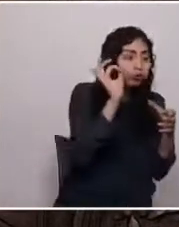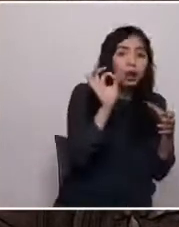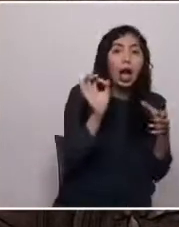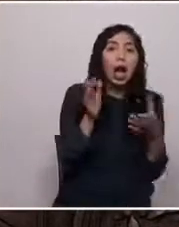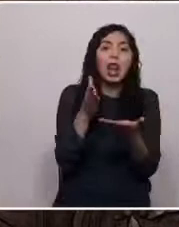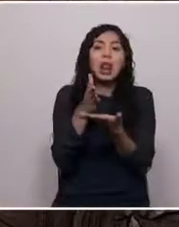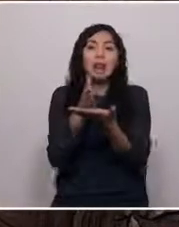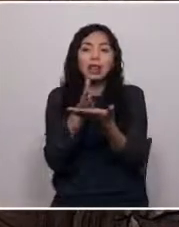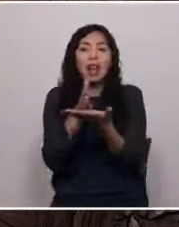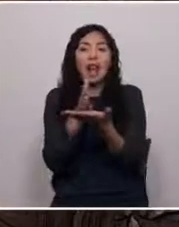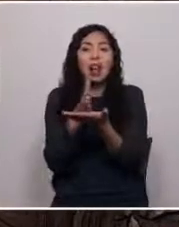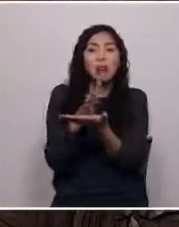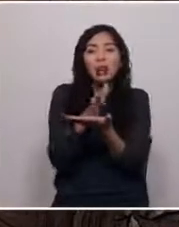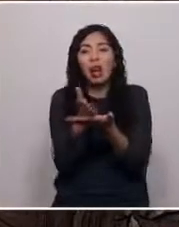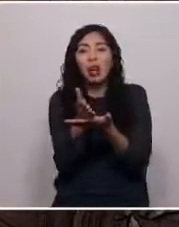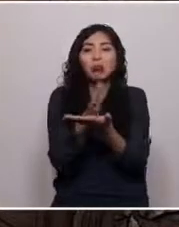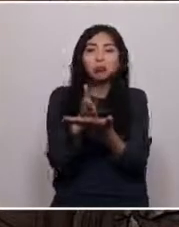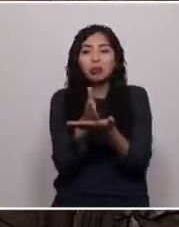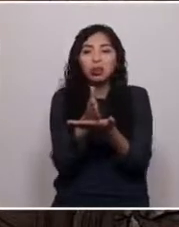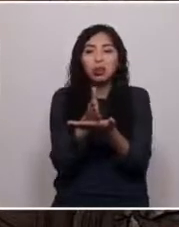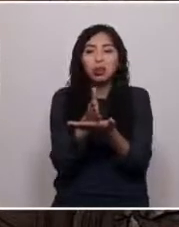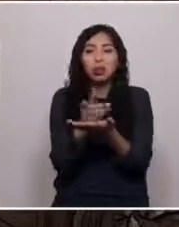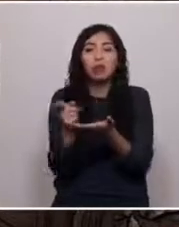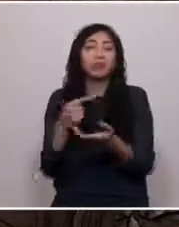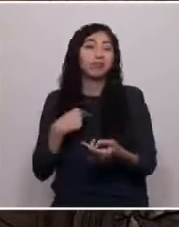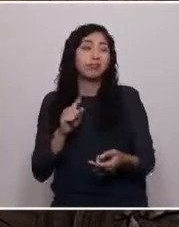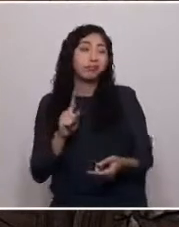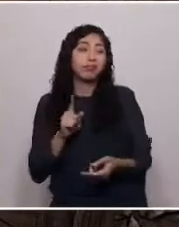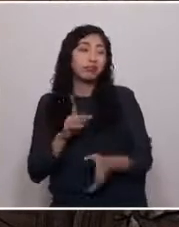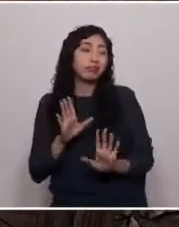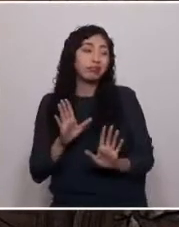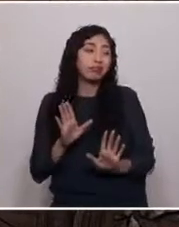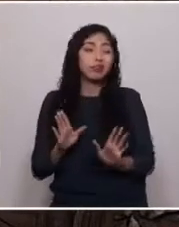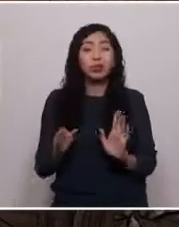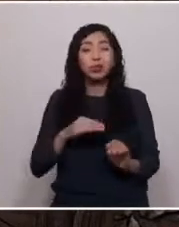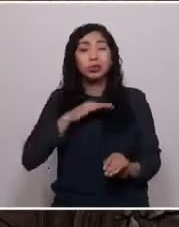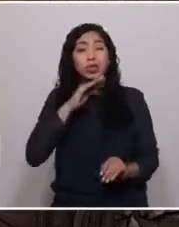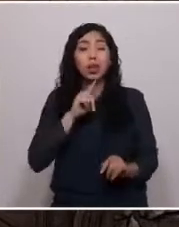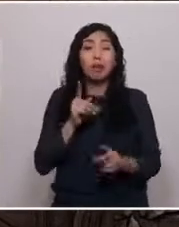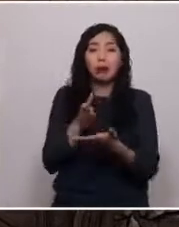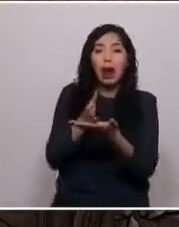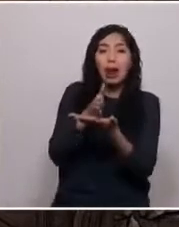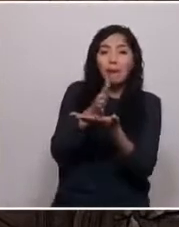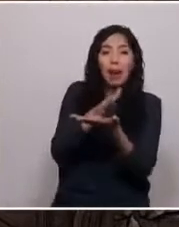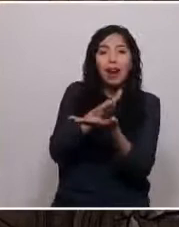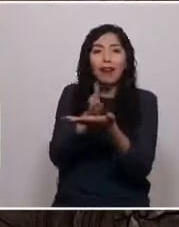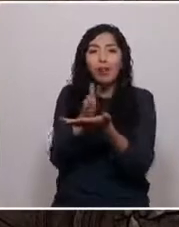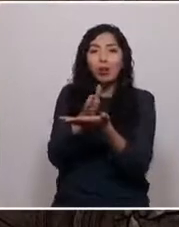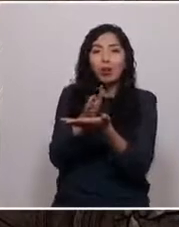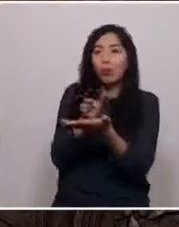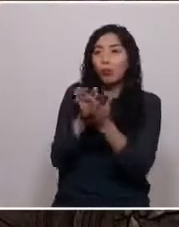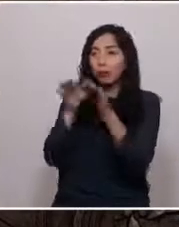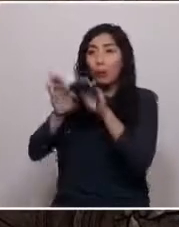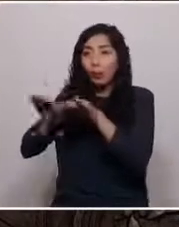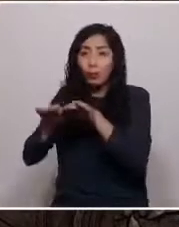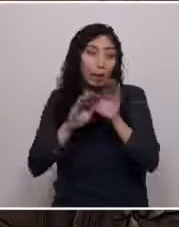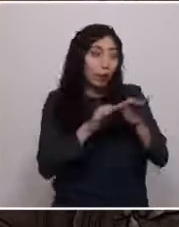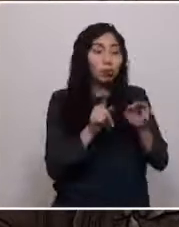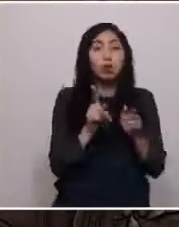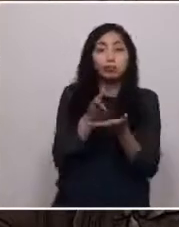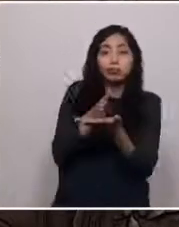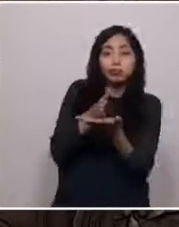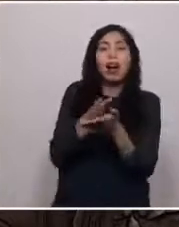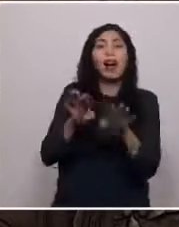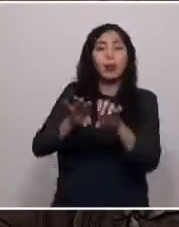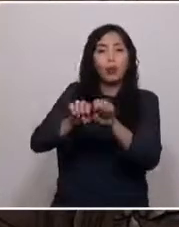camino en que nadie quede realmente conforme, sino en donde todos contribuyan al logro del mejor de los acuerdos